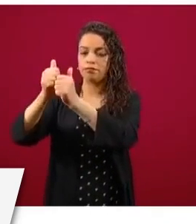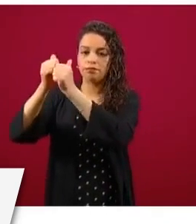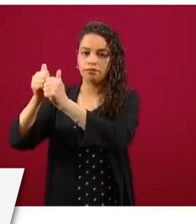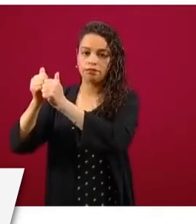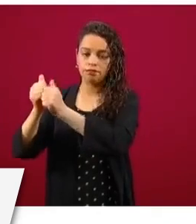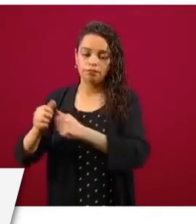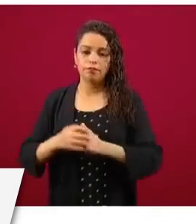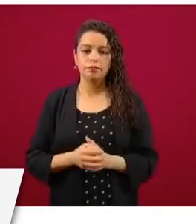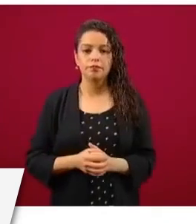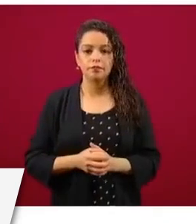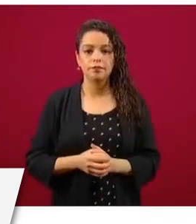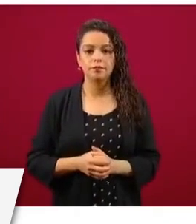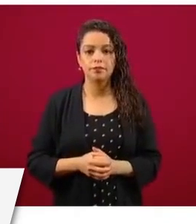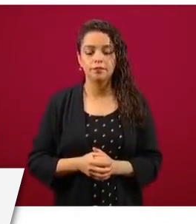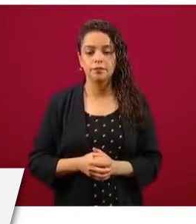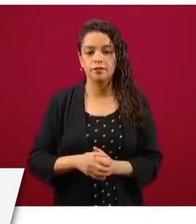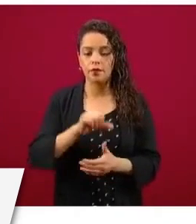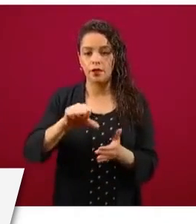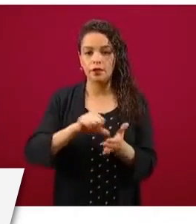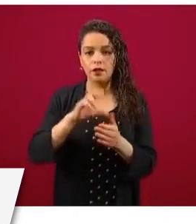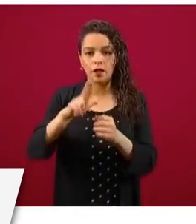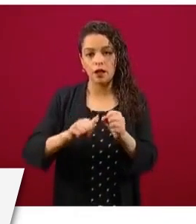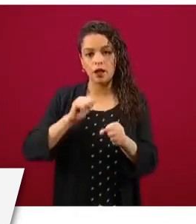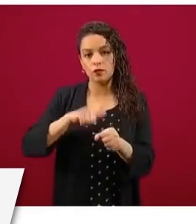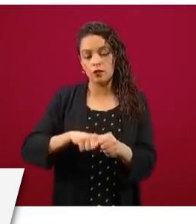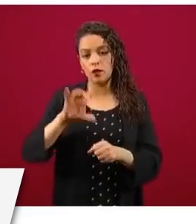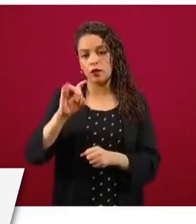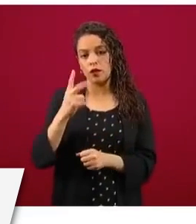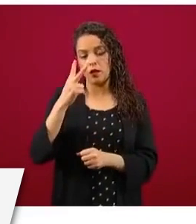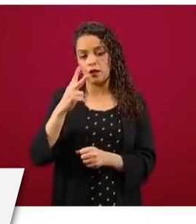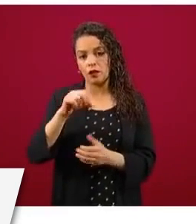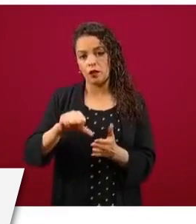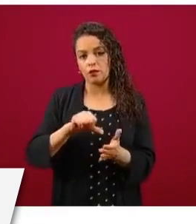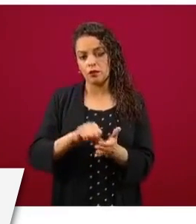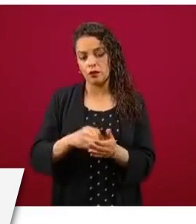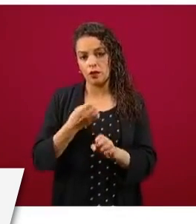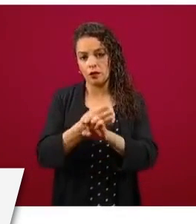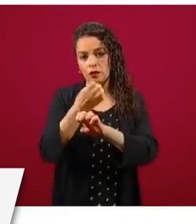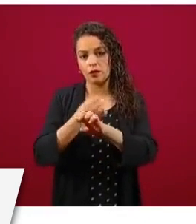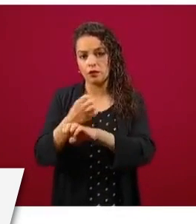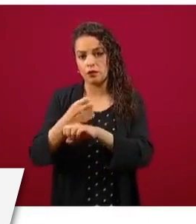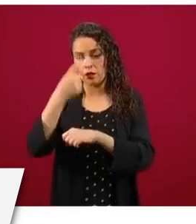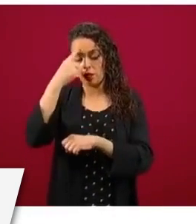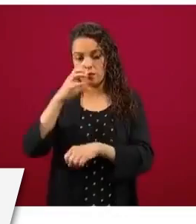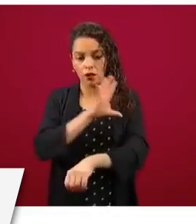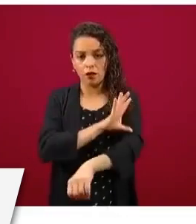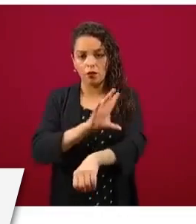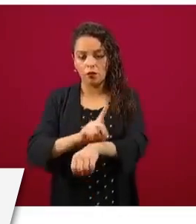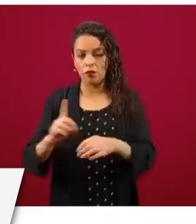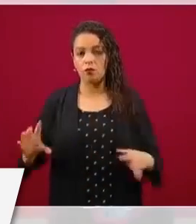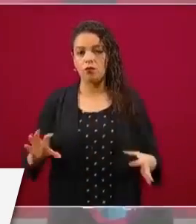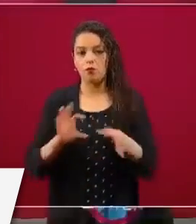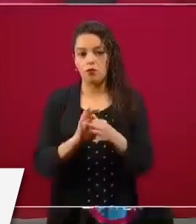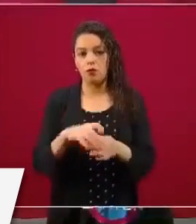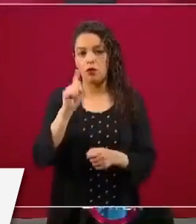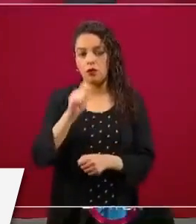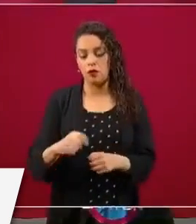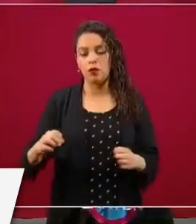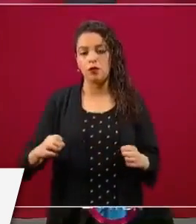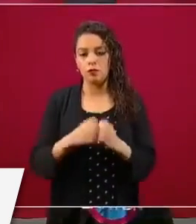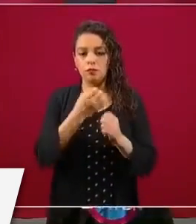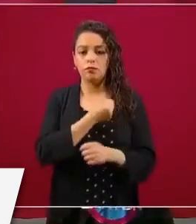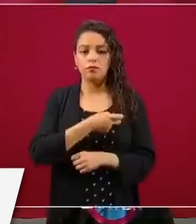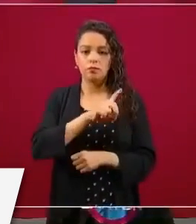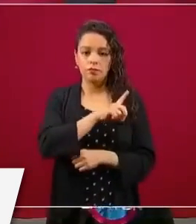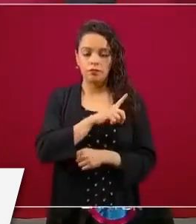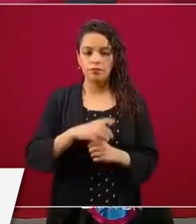el establecimiento de un centro nacional y 32 centros estatales de coordinación de la contingencia y la contratación de profesionales de la